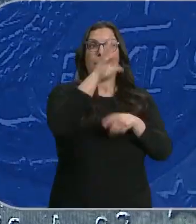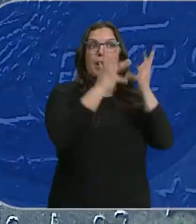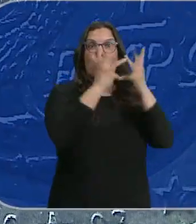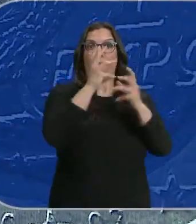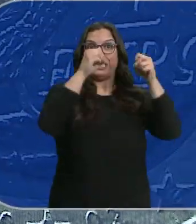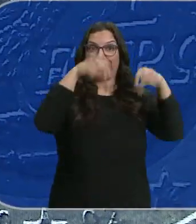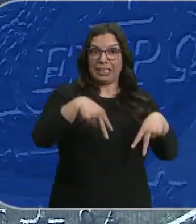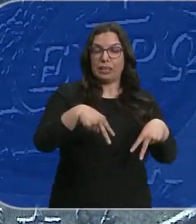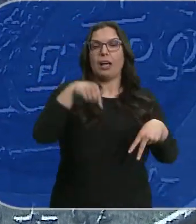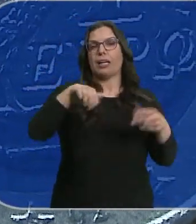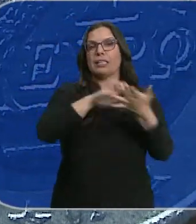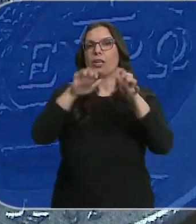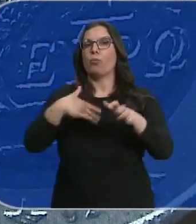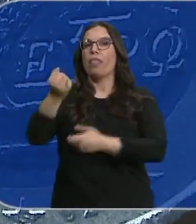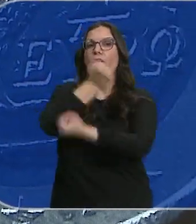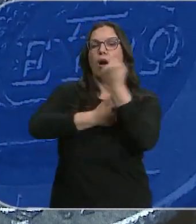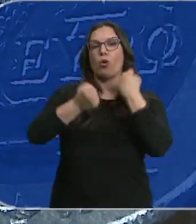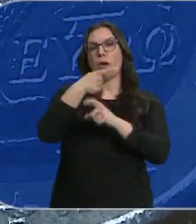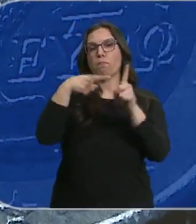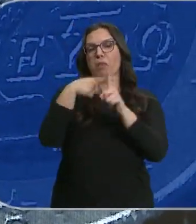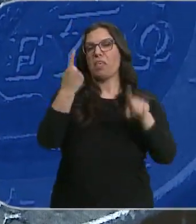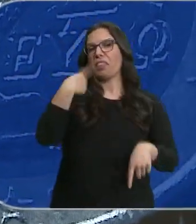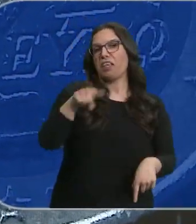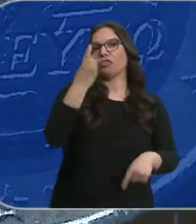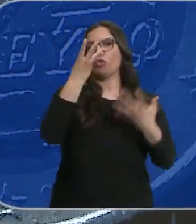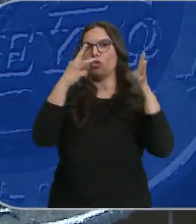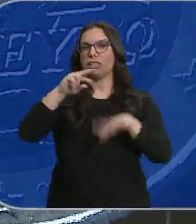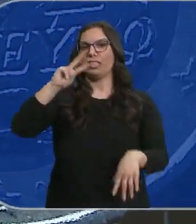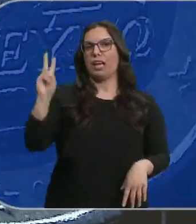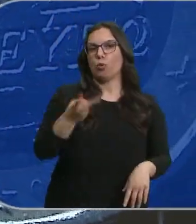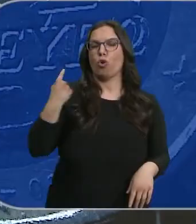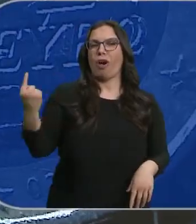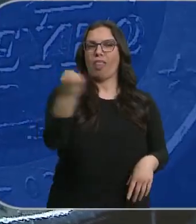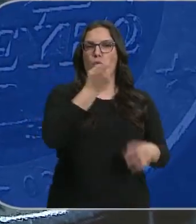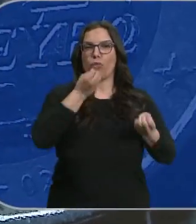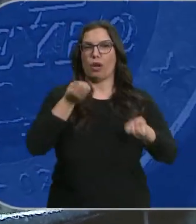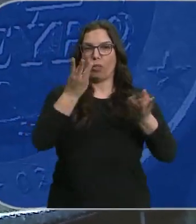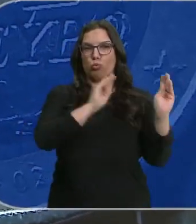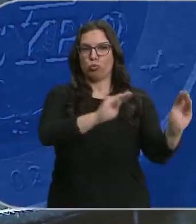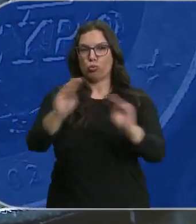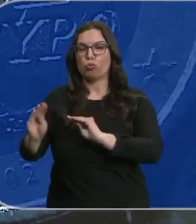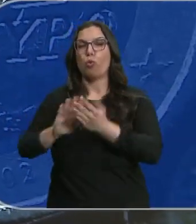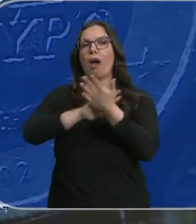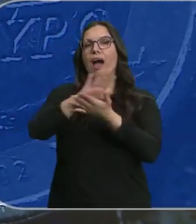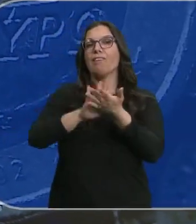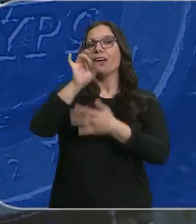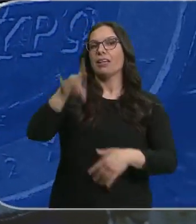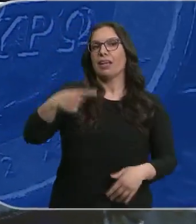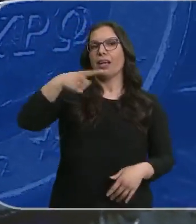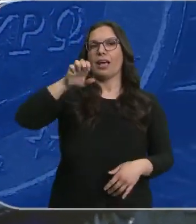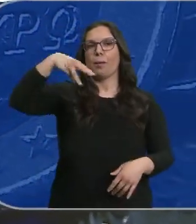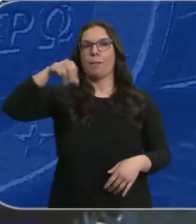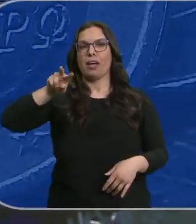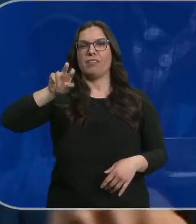cálculos, los castellanos y leoneses podrían ahorrarse una media de 180 euros en cada declaración de la renta. Lo ha comentado Gema Villarroel en León.